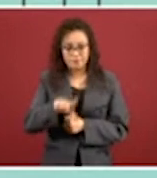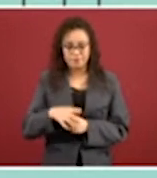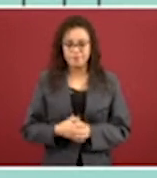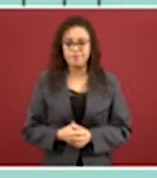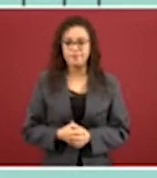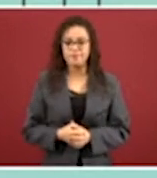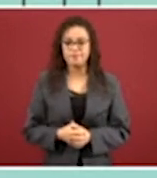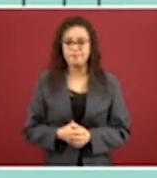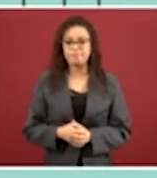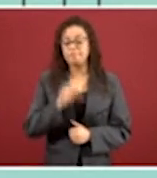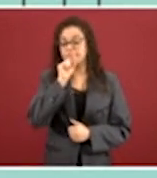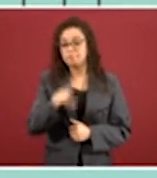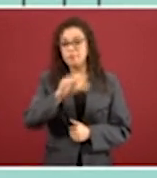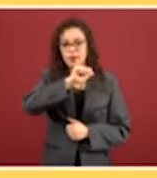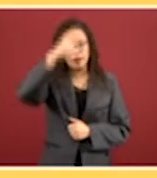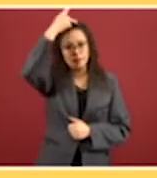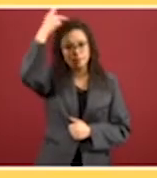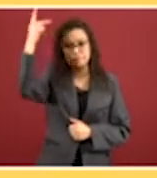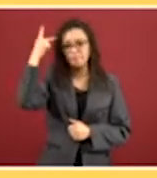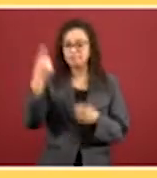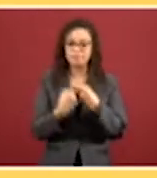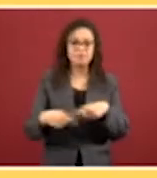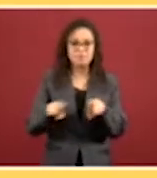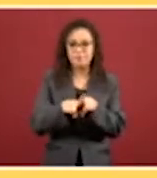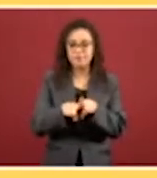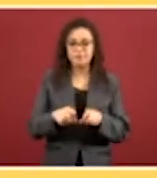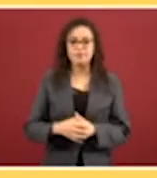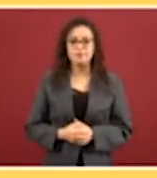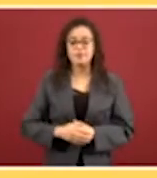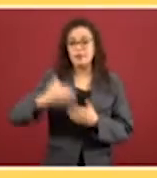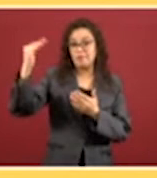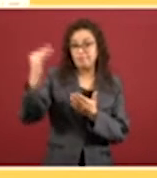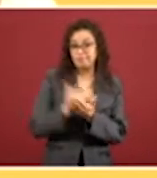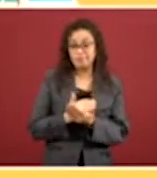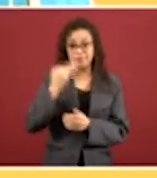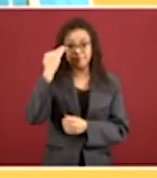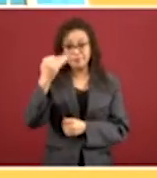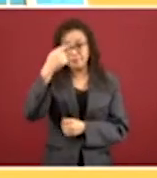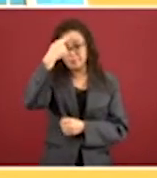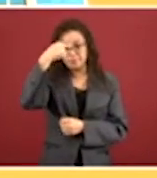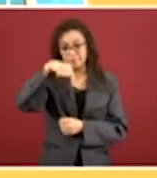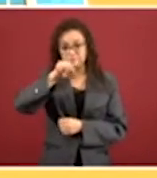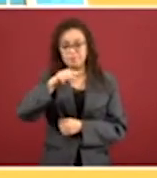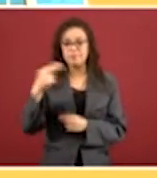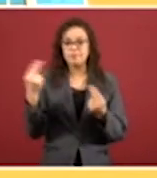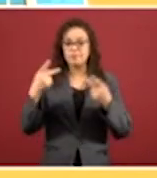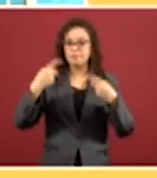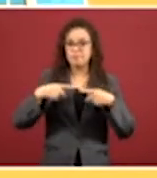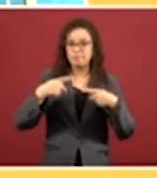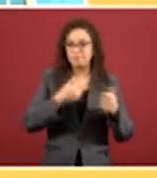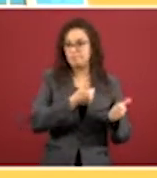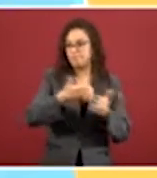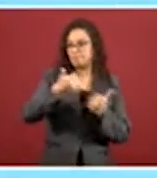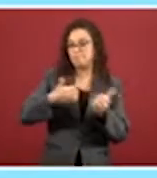caso del personal de enfermería. Para reducir tiempos y evitar traslados de personal en este momento crítico de la